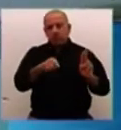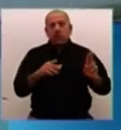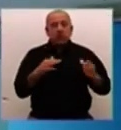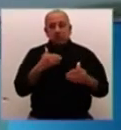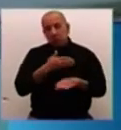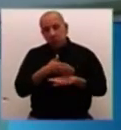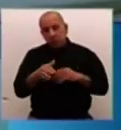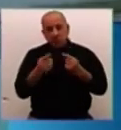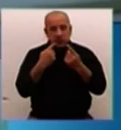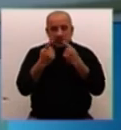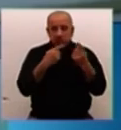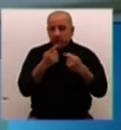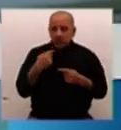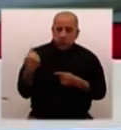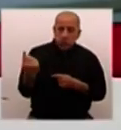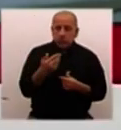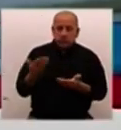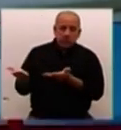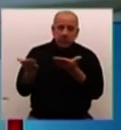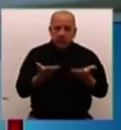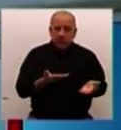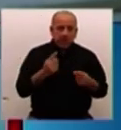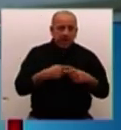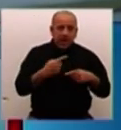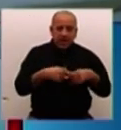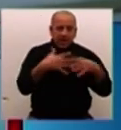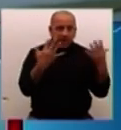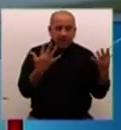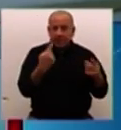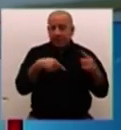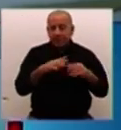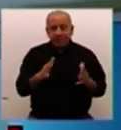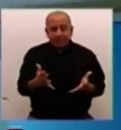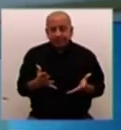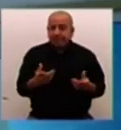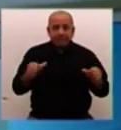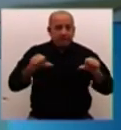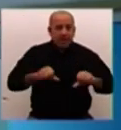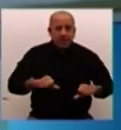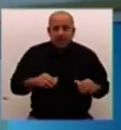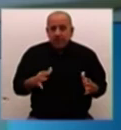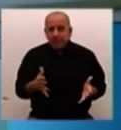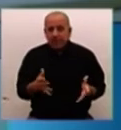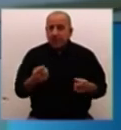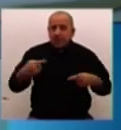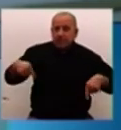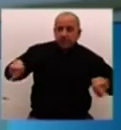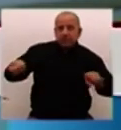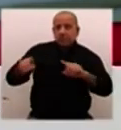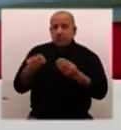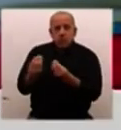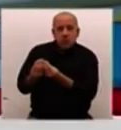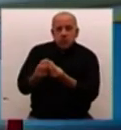alguna manera, todos invitados a la fiesta, que terminó mal, porque los que decidían no era esa cantidad de representantes ni